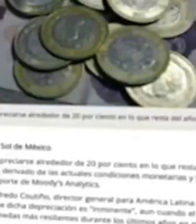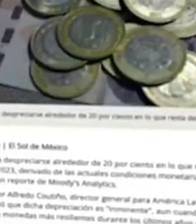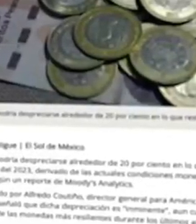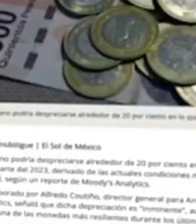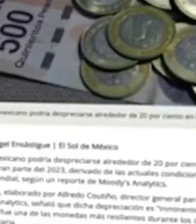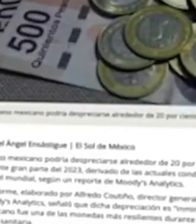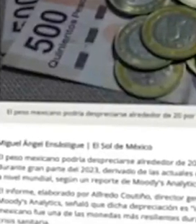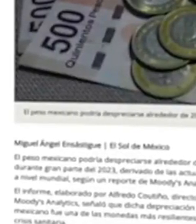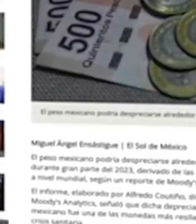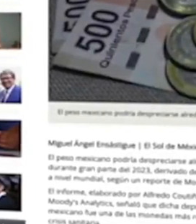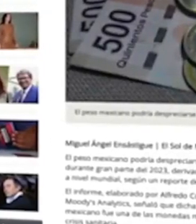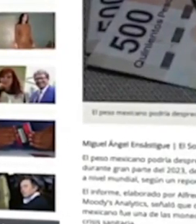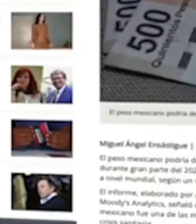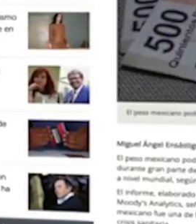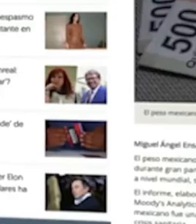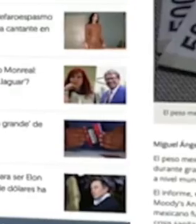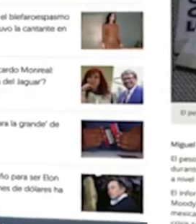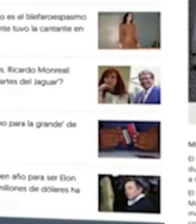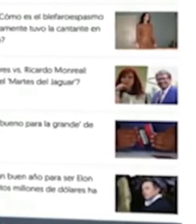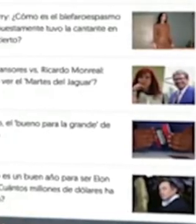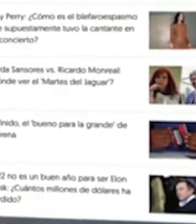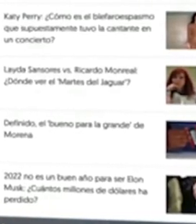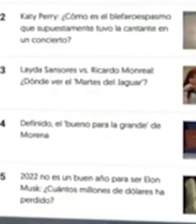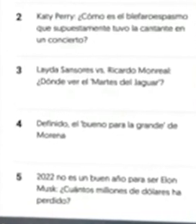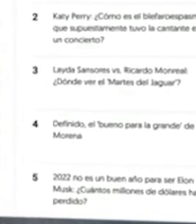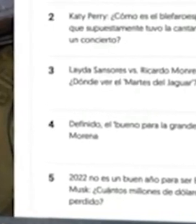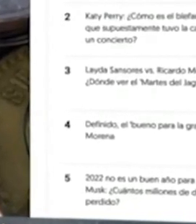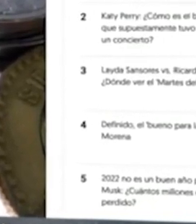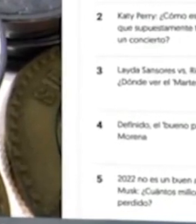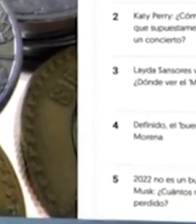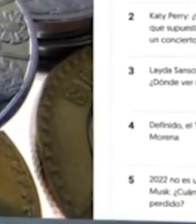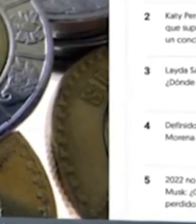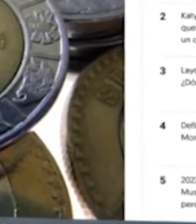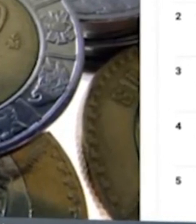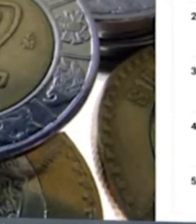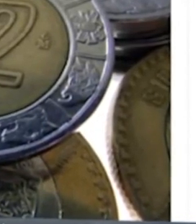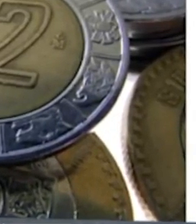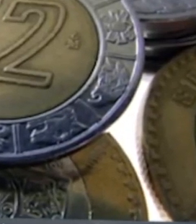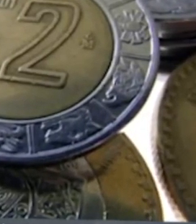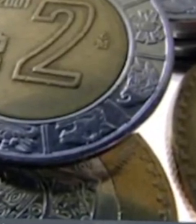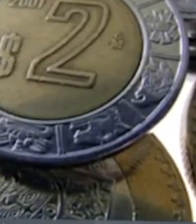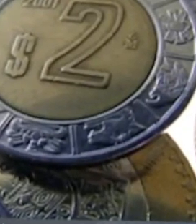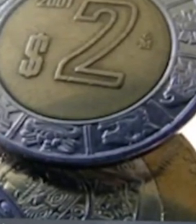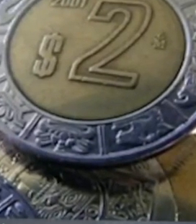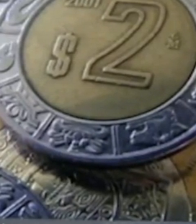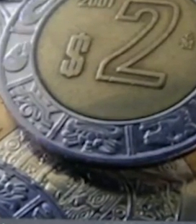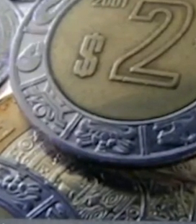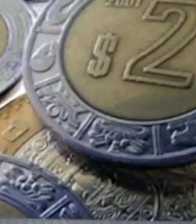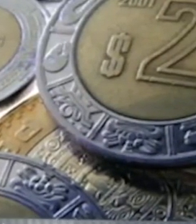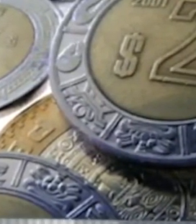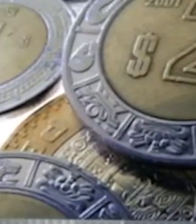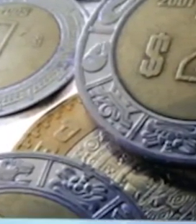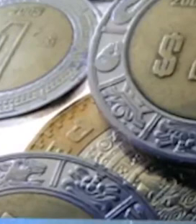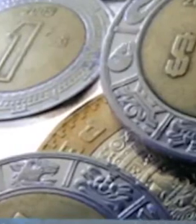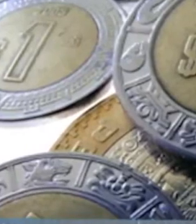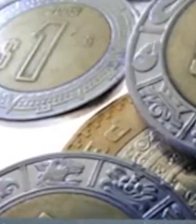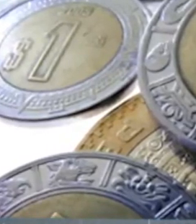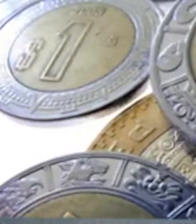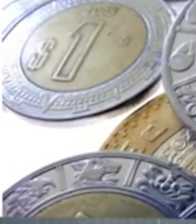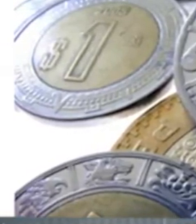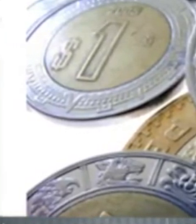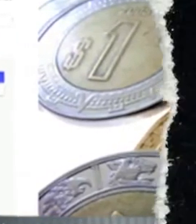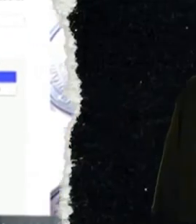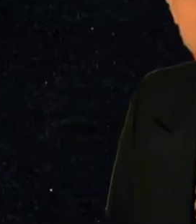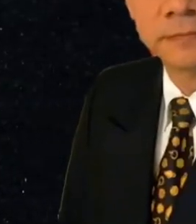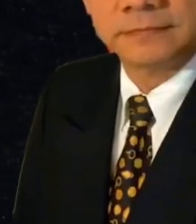asegurando una inminente depreciación del peso. Las notas informativas que se publicaron tomando como base el análisis de Moody's se